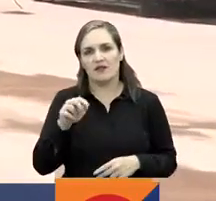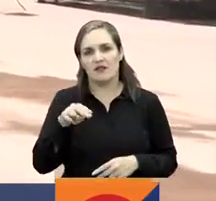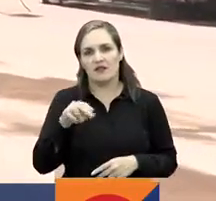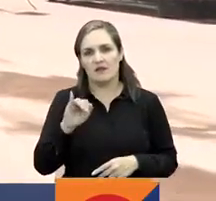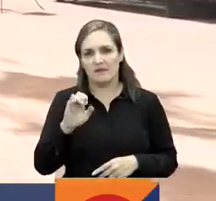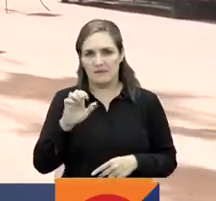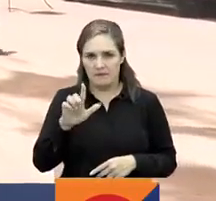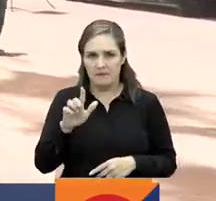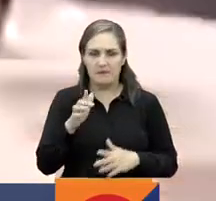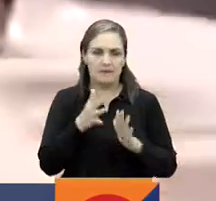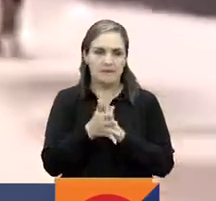Conectados, 24-7.